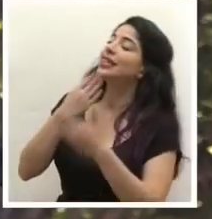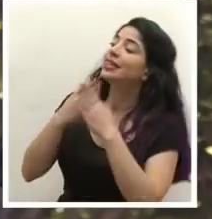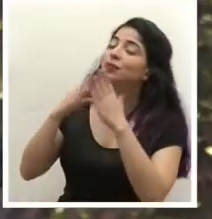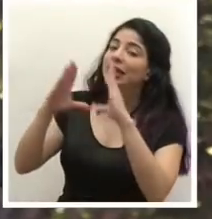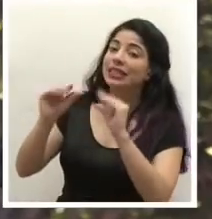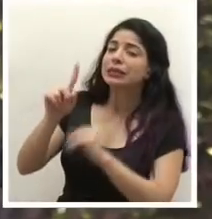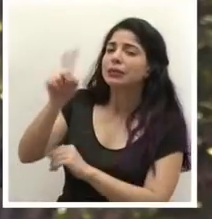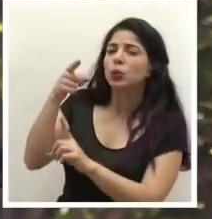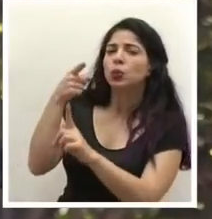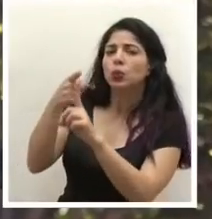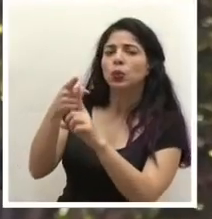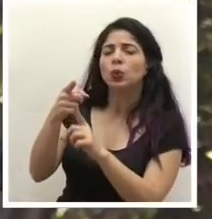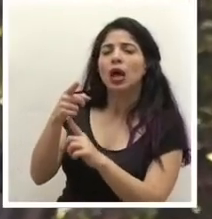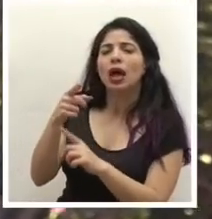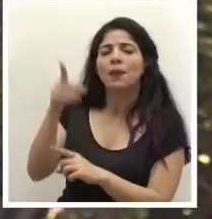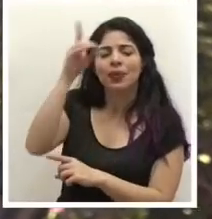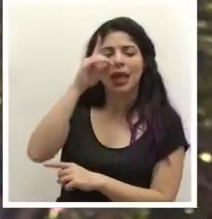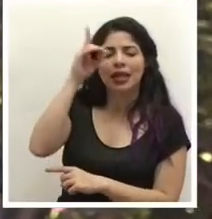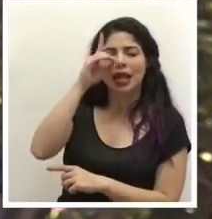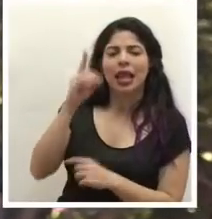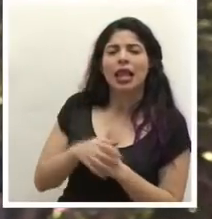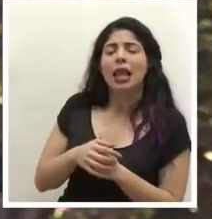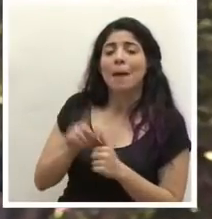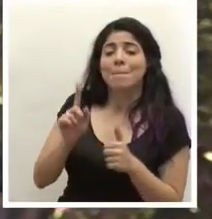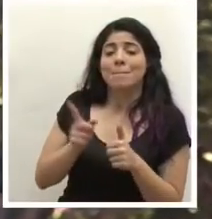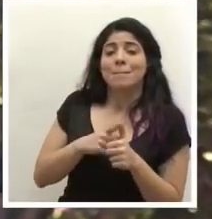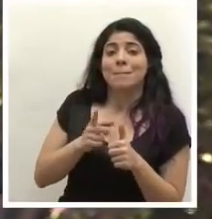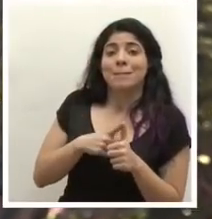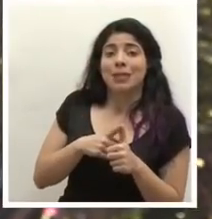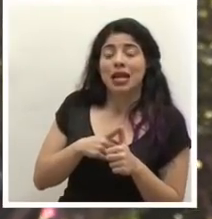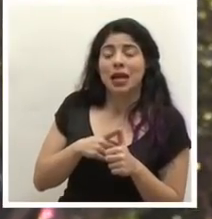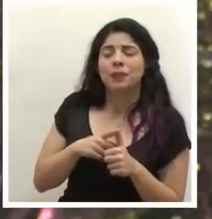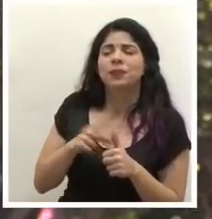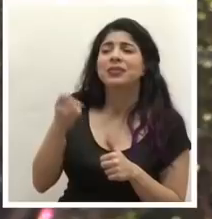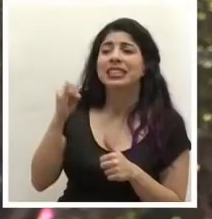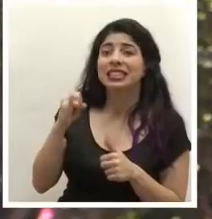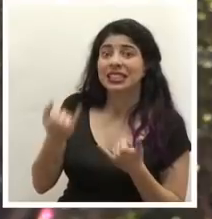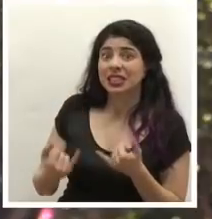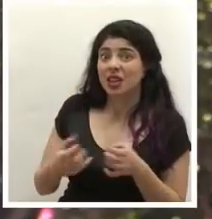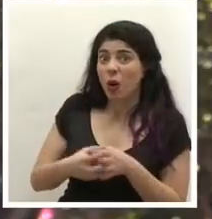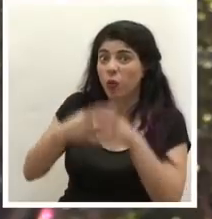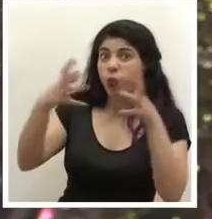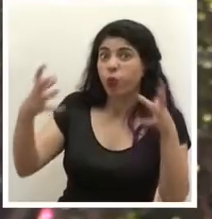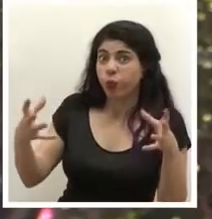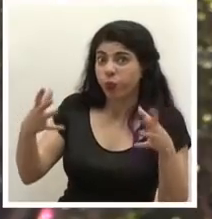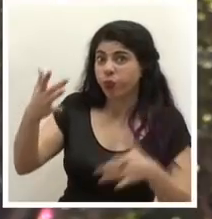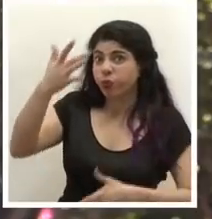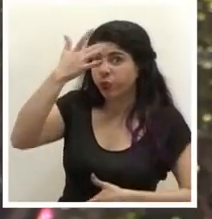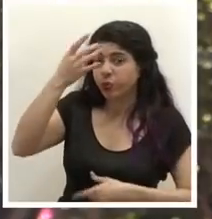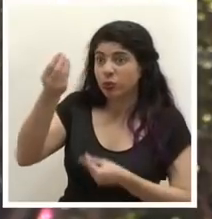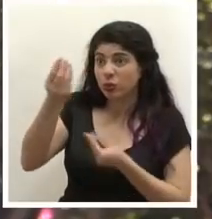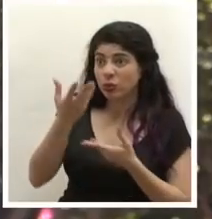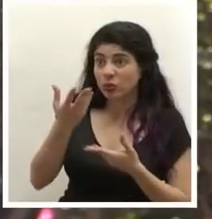tardes las consultas para don daniel la primera si con este fuerte incremento de datos que nos da